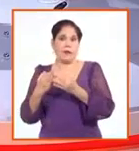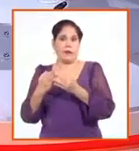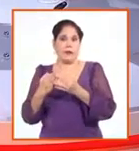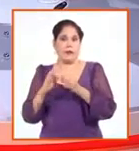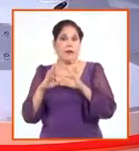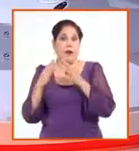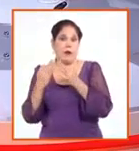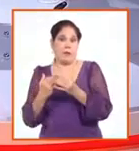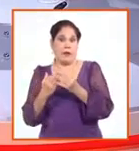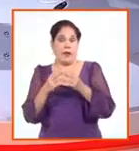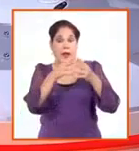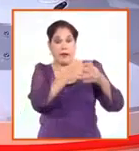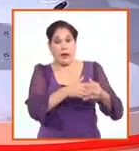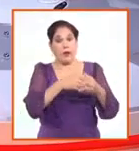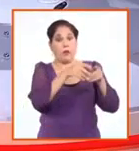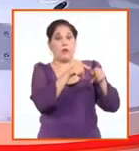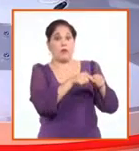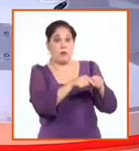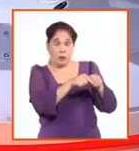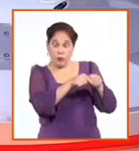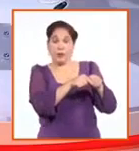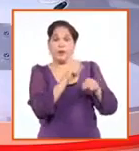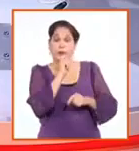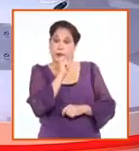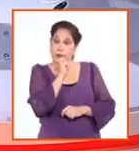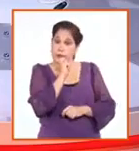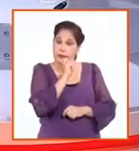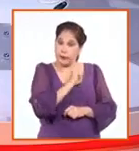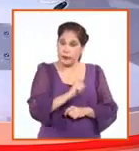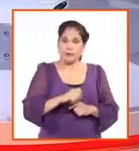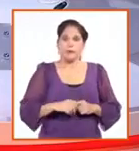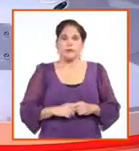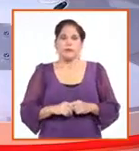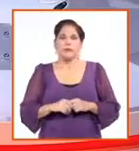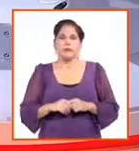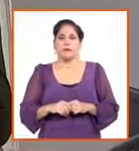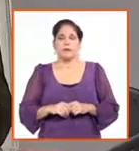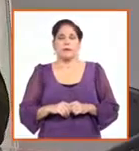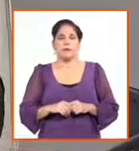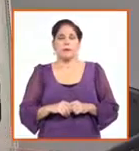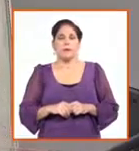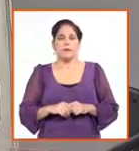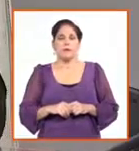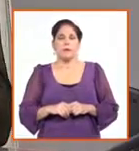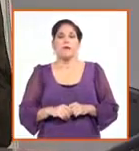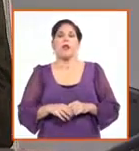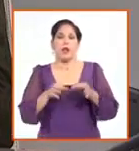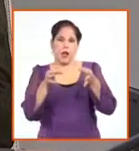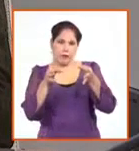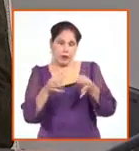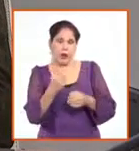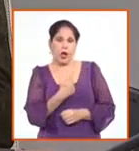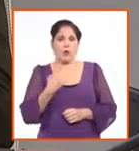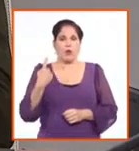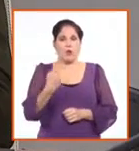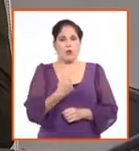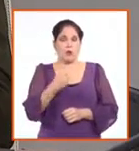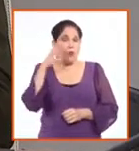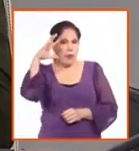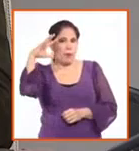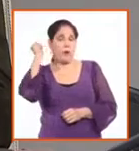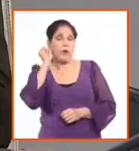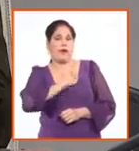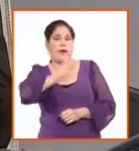familiares en Estados Unidos, con implicaciones en familiares en Cuba. Y realmente nosotros apreciamos que las ganancias